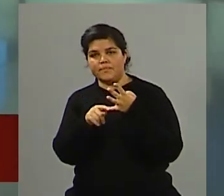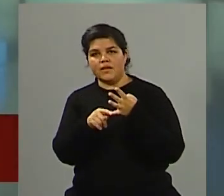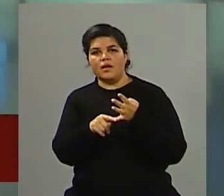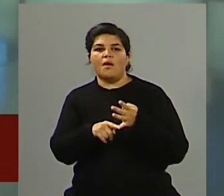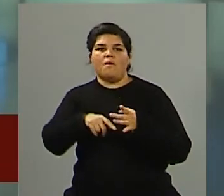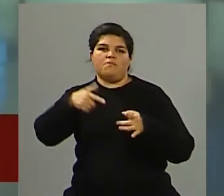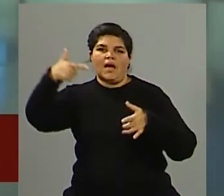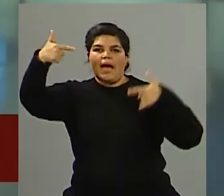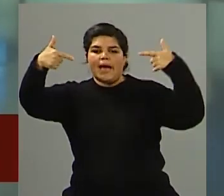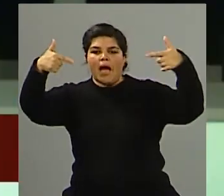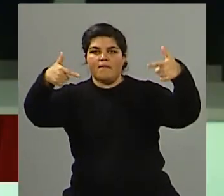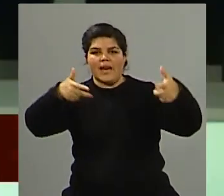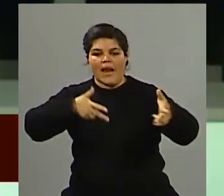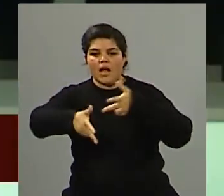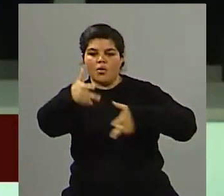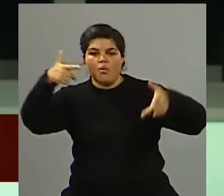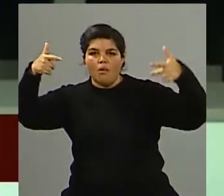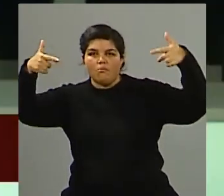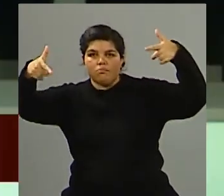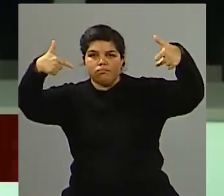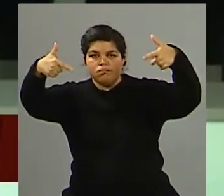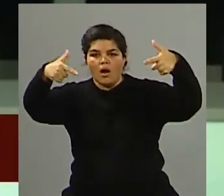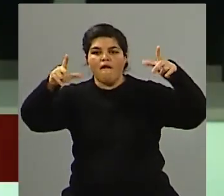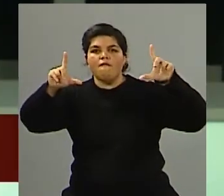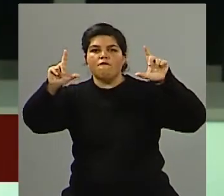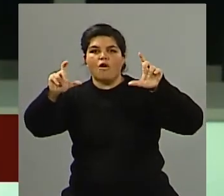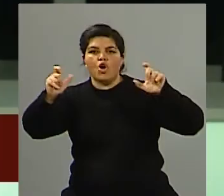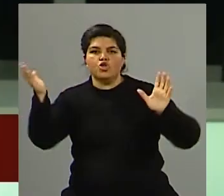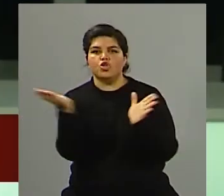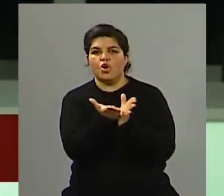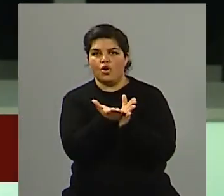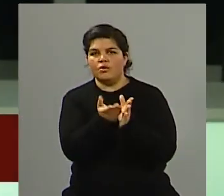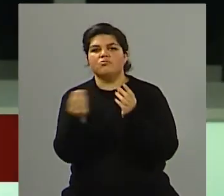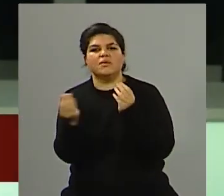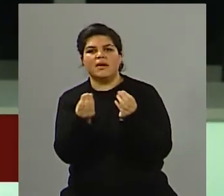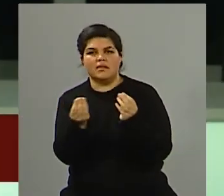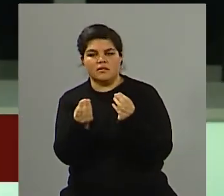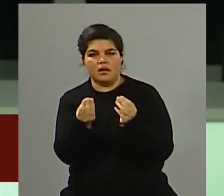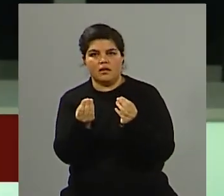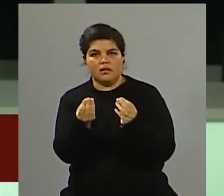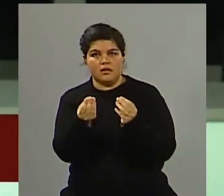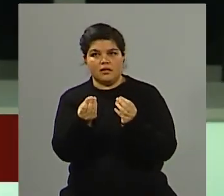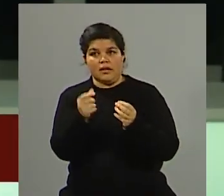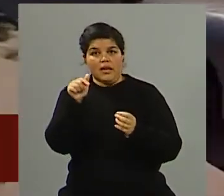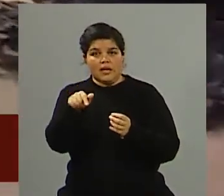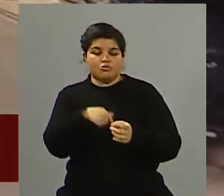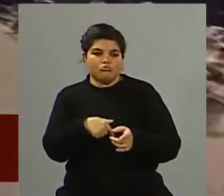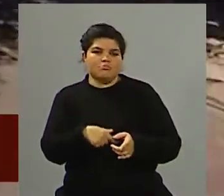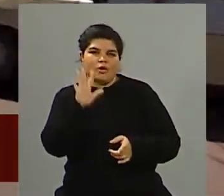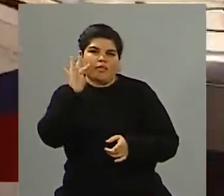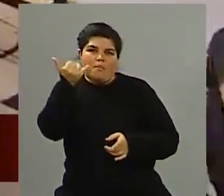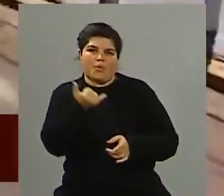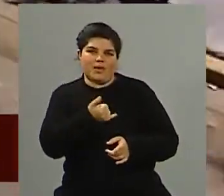fotomulta es un poco el darle un sentido lógico de sentido común en base a las necesidades que tienen los vecinos